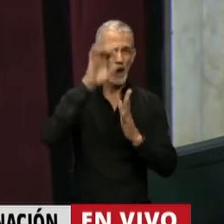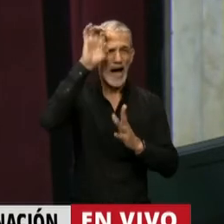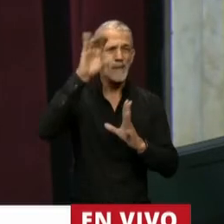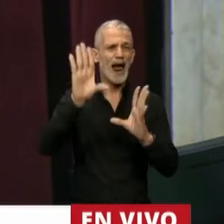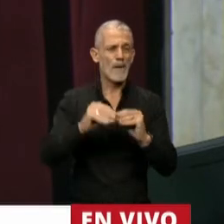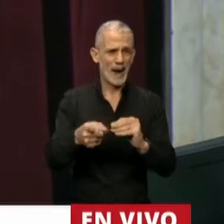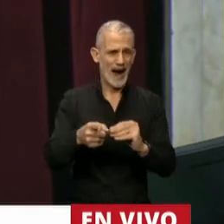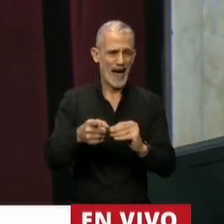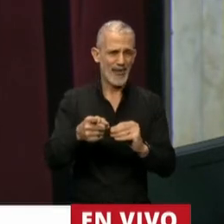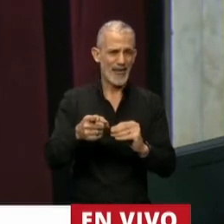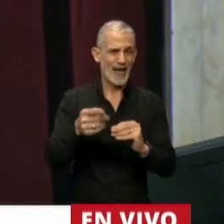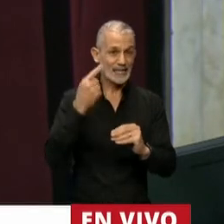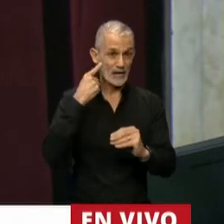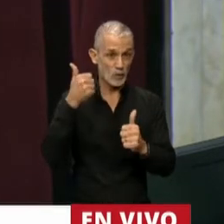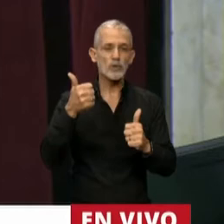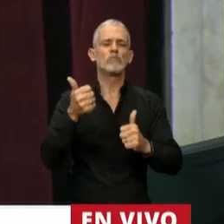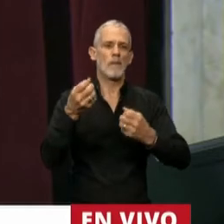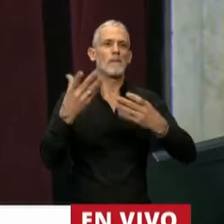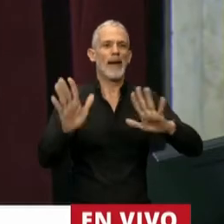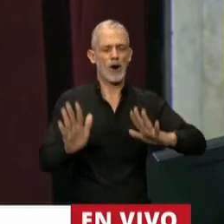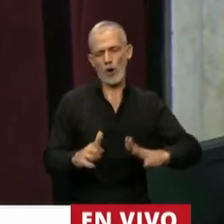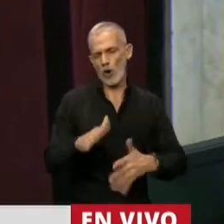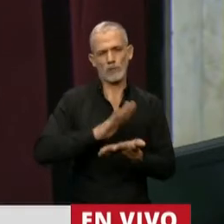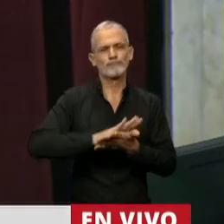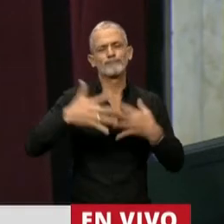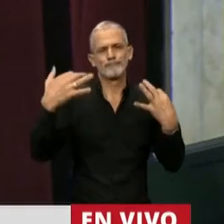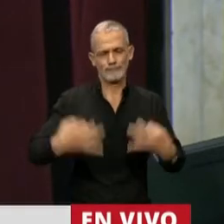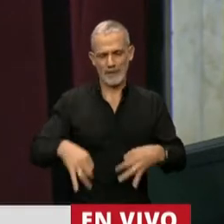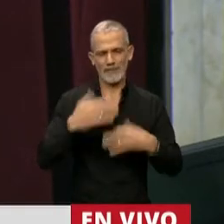Por supuesto. ¿Se me escucha? Ahí lo escucho impecable.